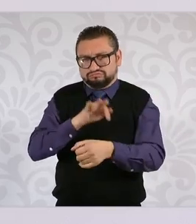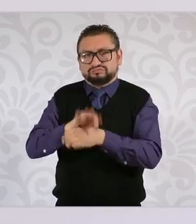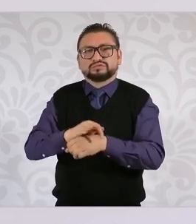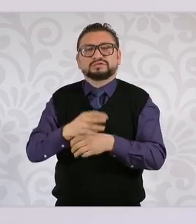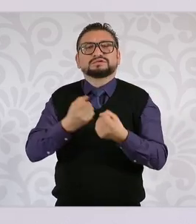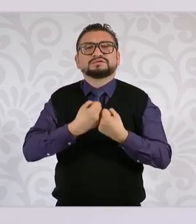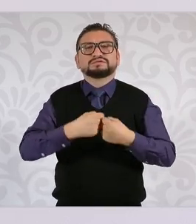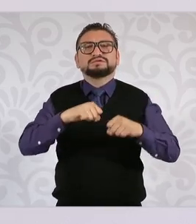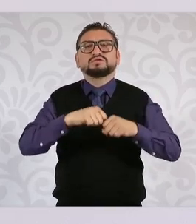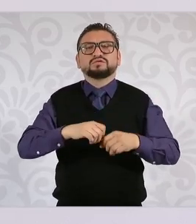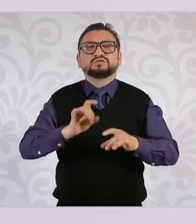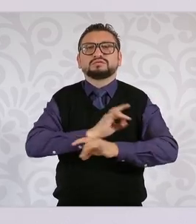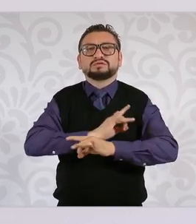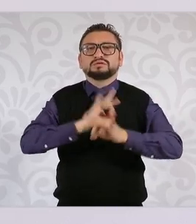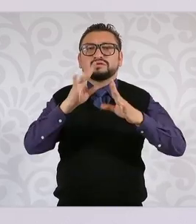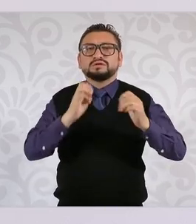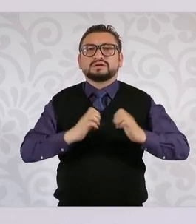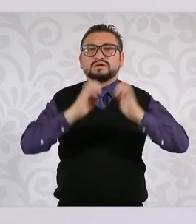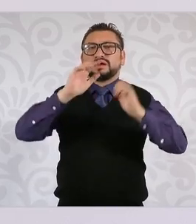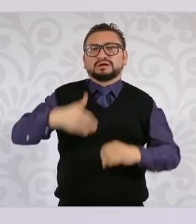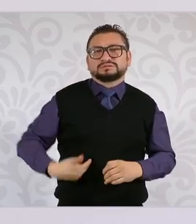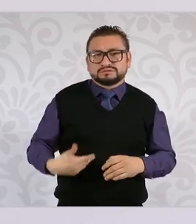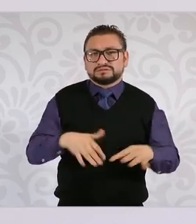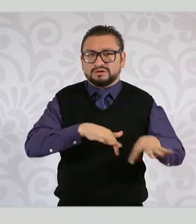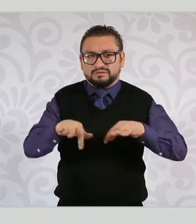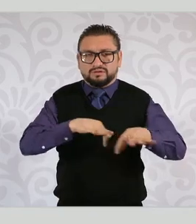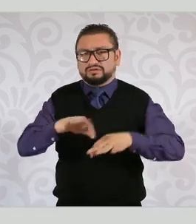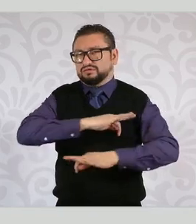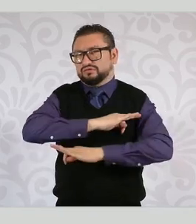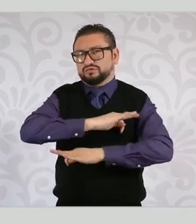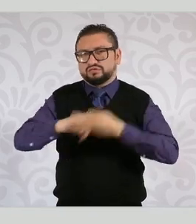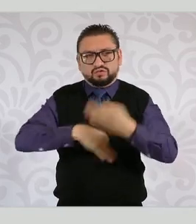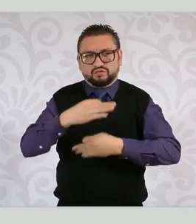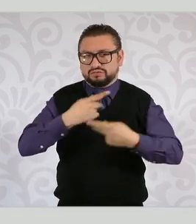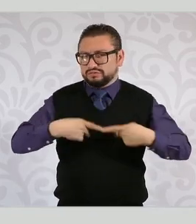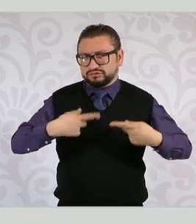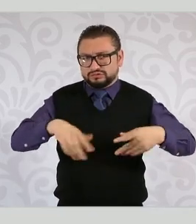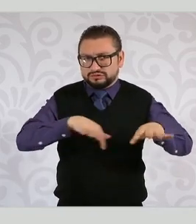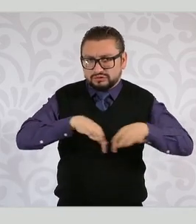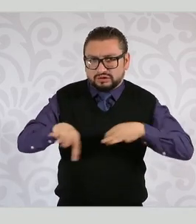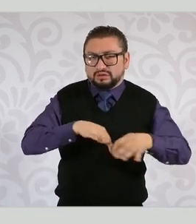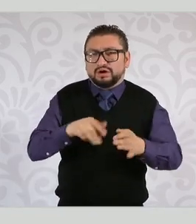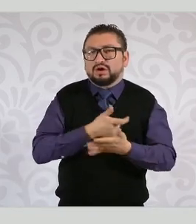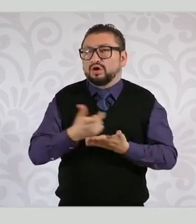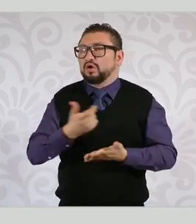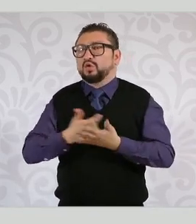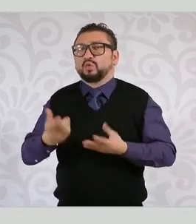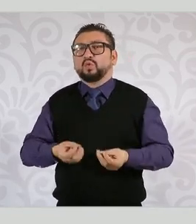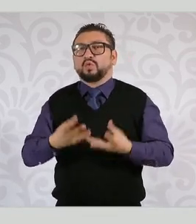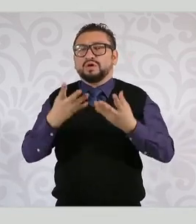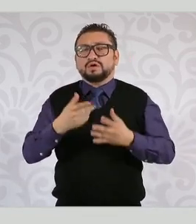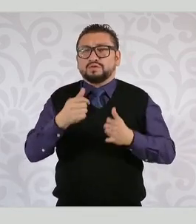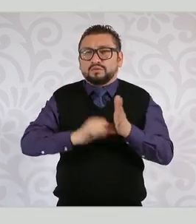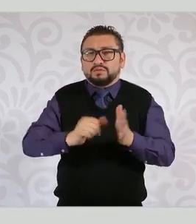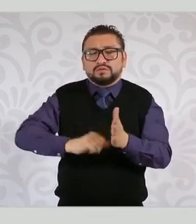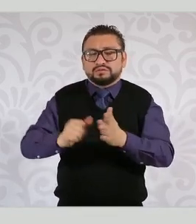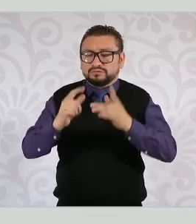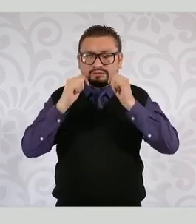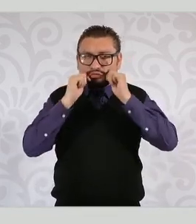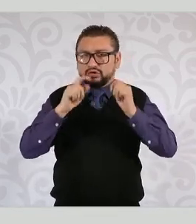seguro contra accidentes de trabajo todas las personas trabajadoras, independientemente de su monto de ingreso durante el tiempo